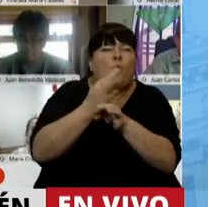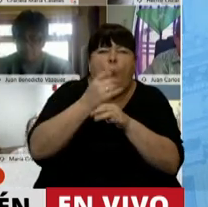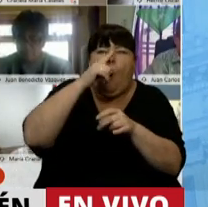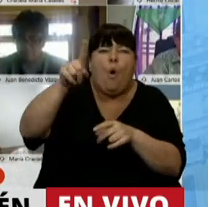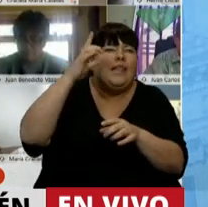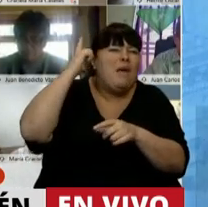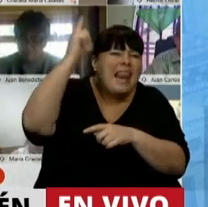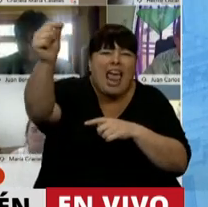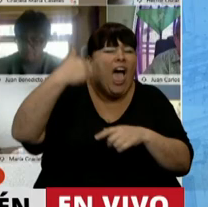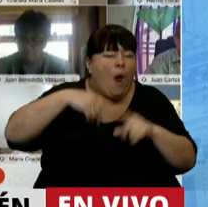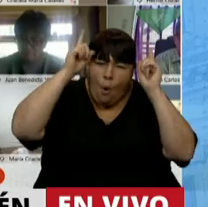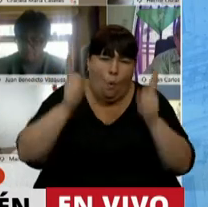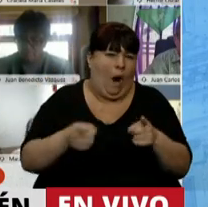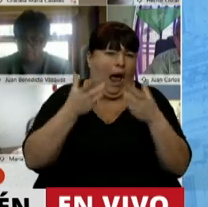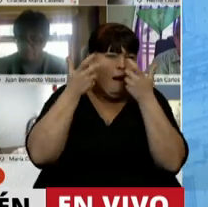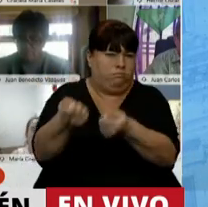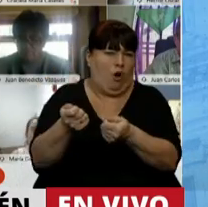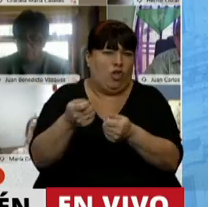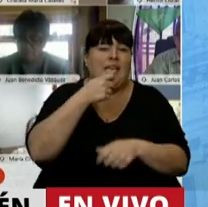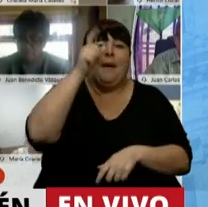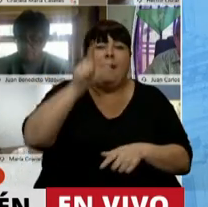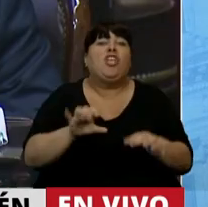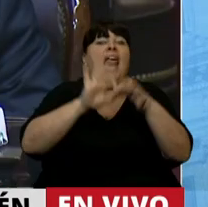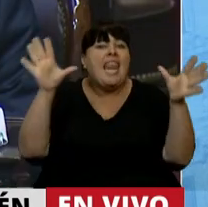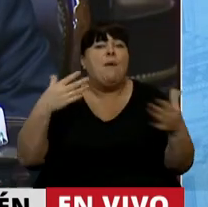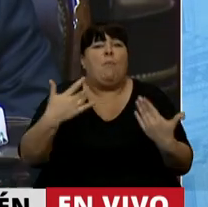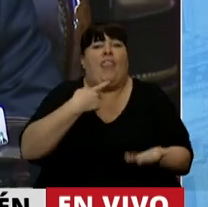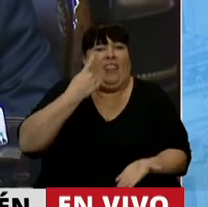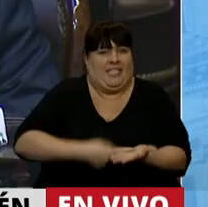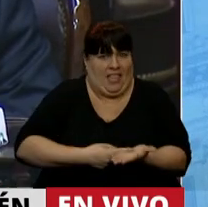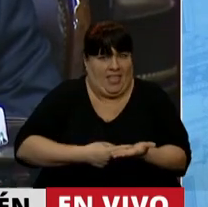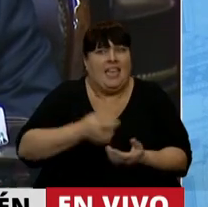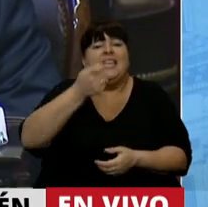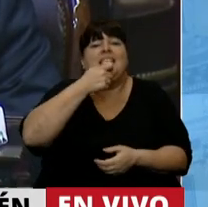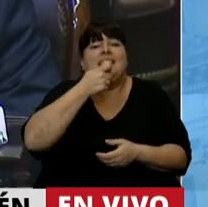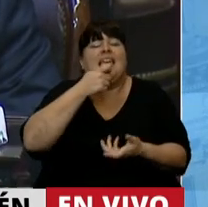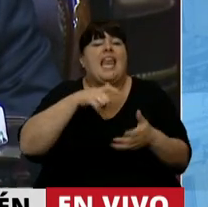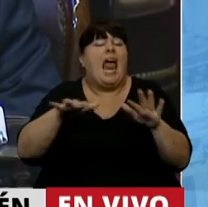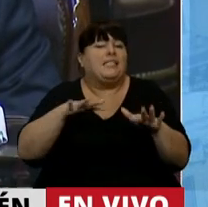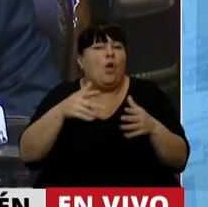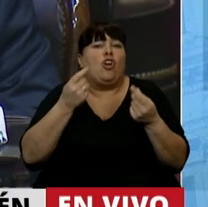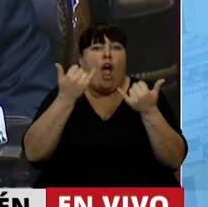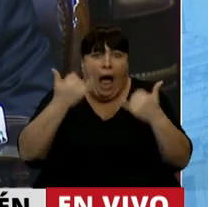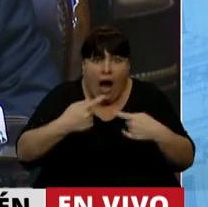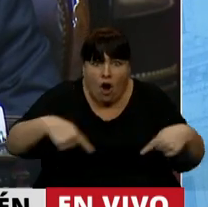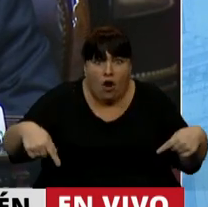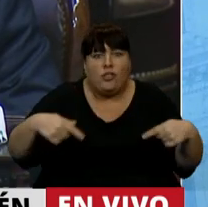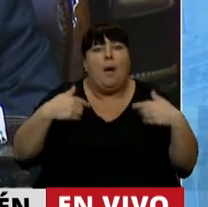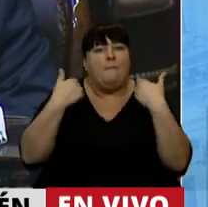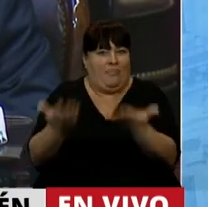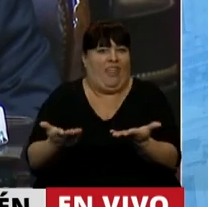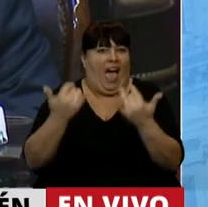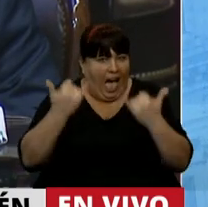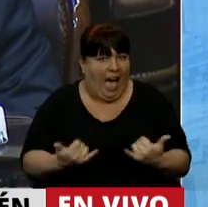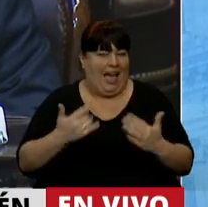hasta en el último hogar de nuestro país. Una persona es libre de elegir cuando las condiciones y los recursos están para